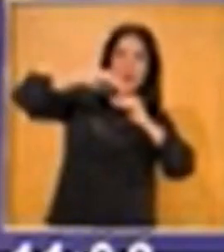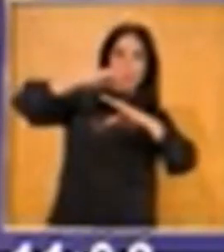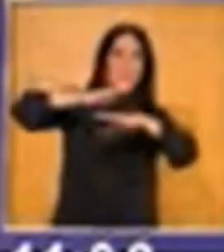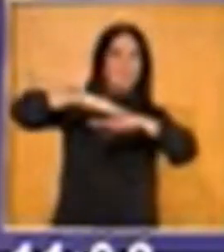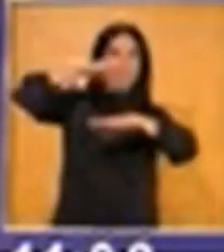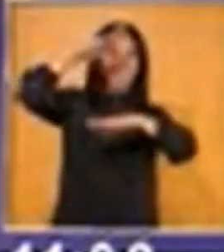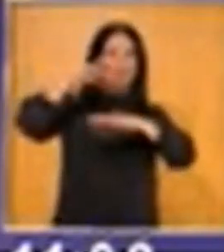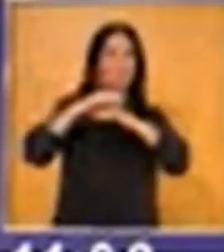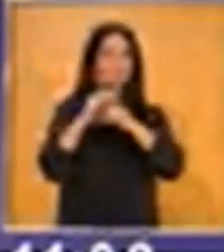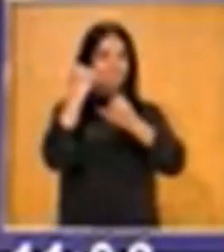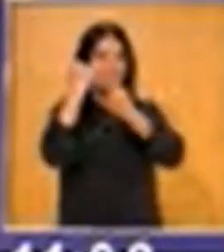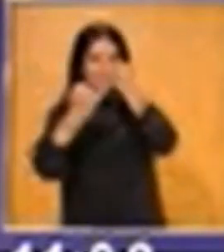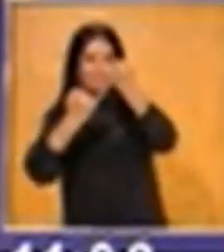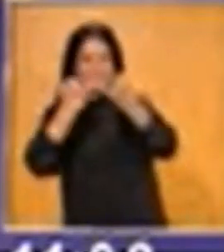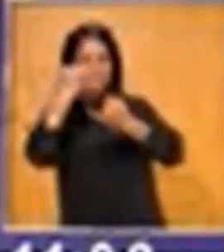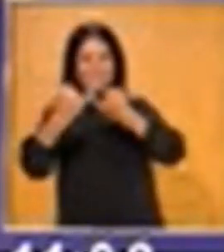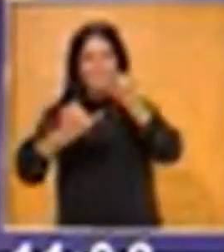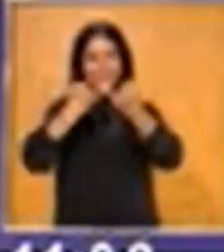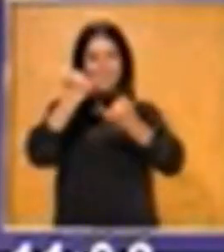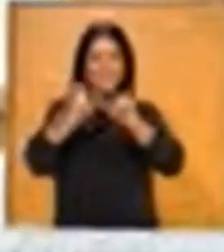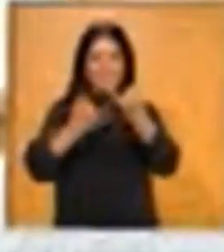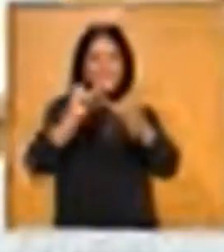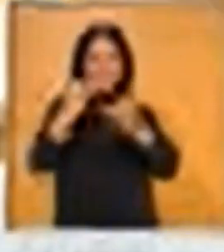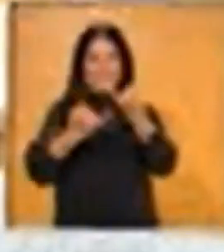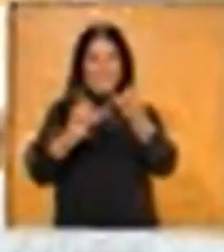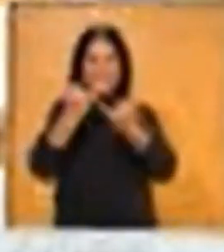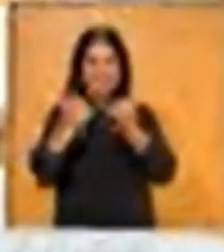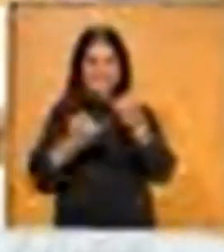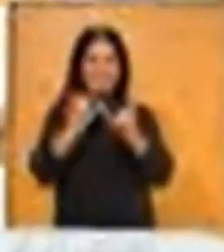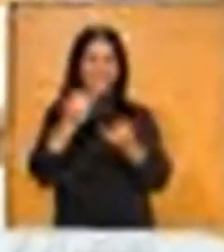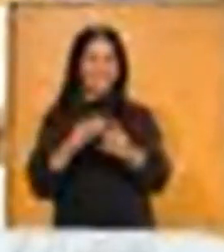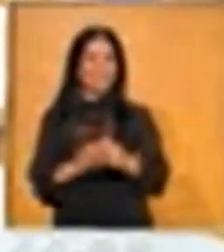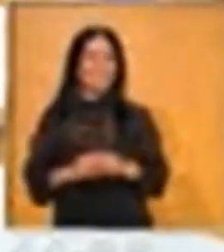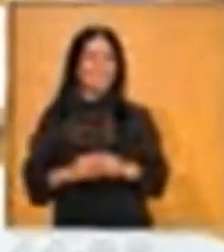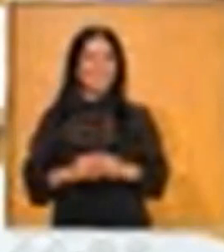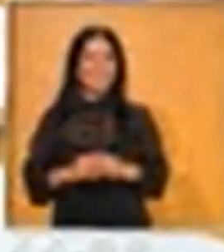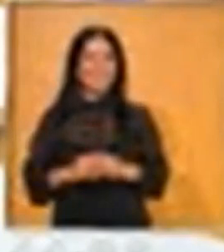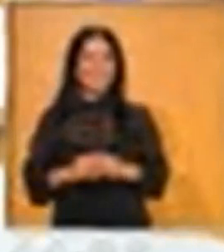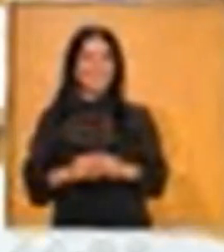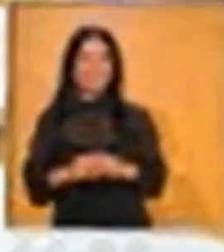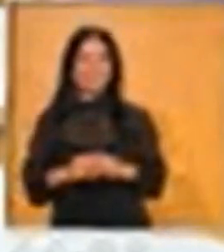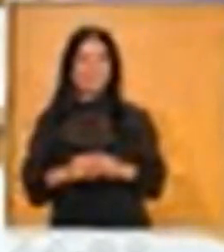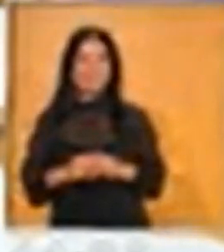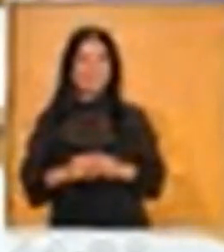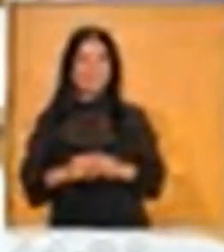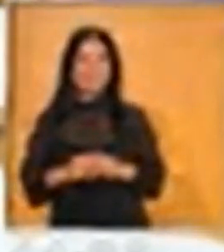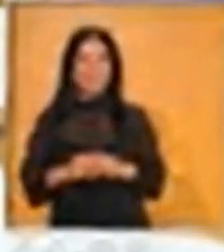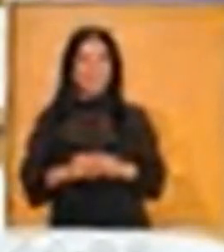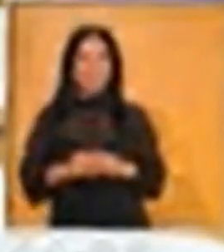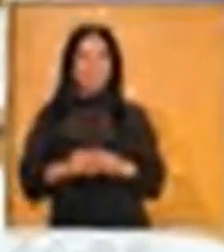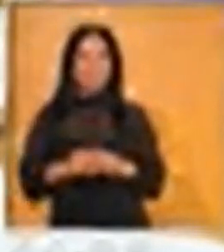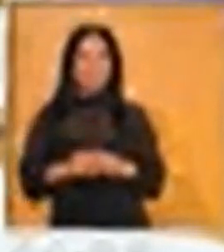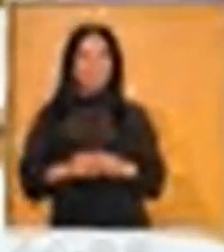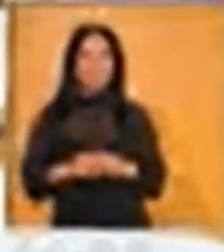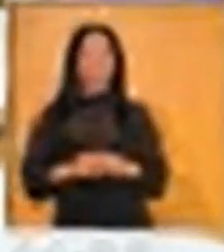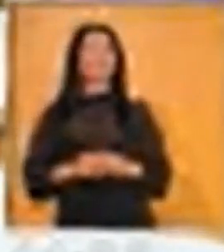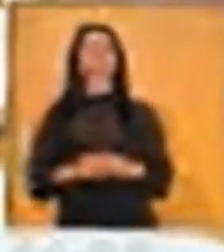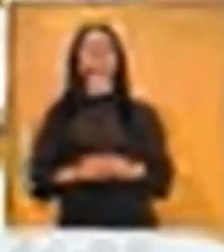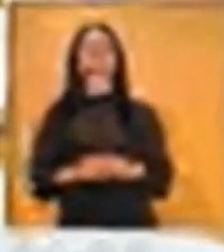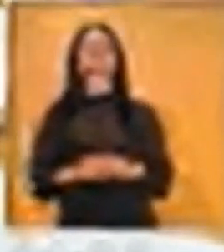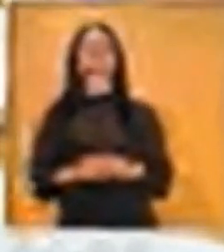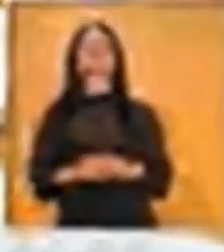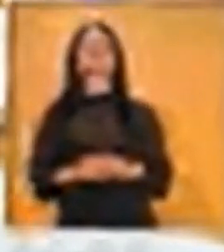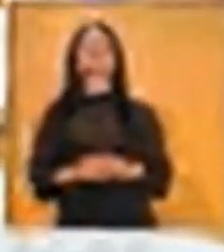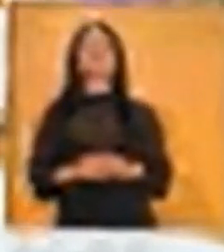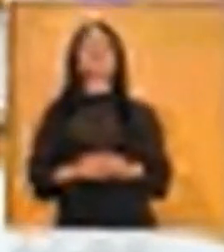Le voy a dar tres y me da una decena. Seis, siete. Ah, excelente. Muy bien. Siete más tres son diez. Diez. Y tengo una decena.